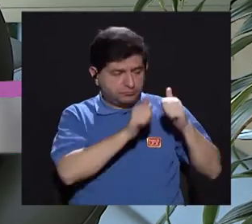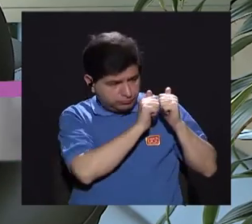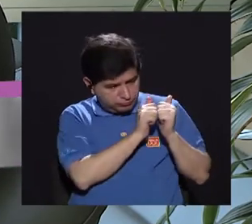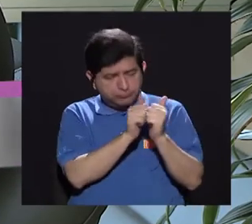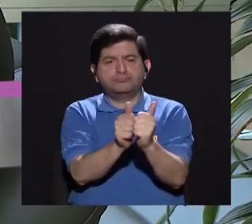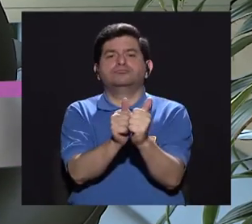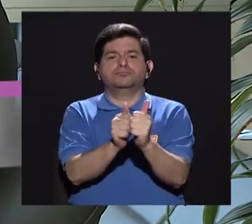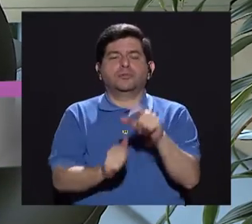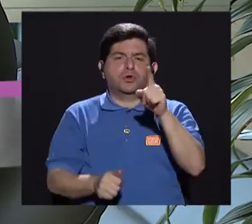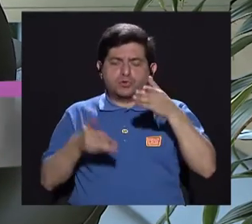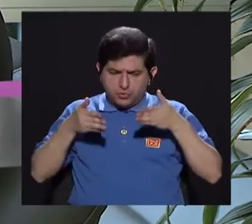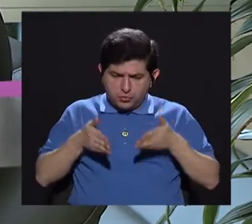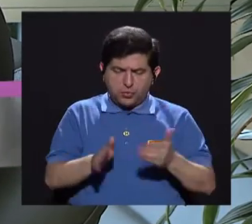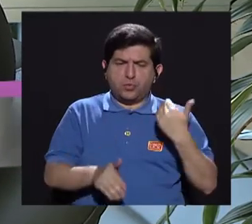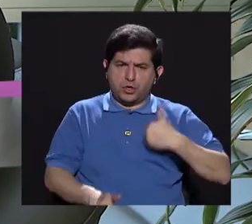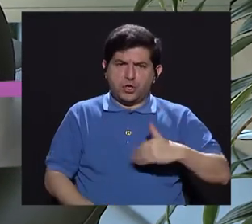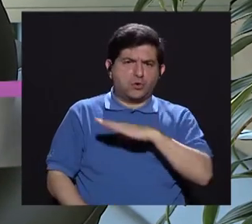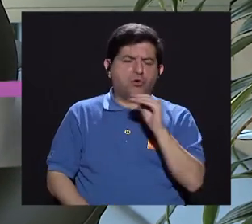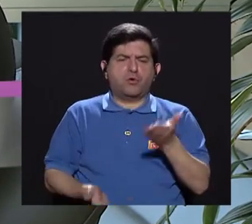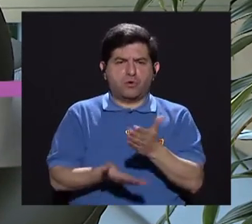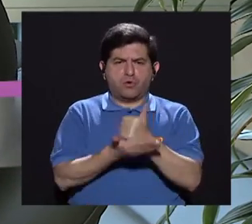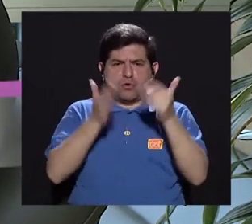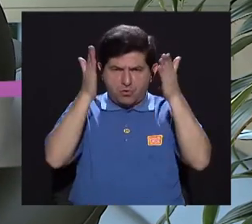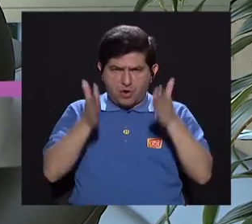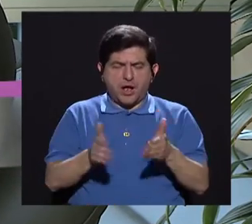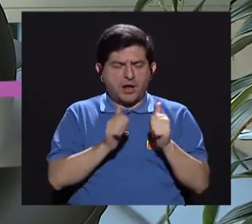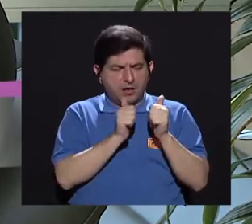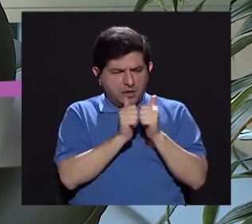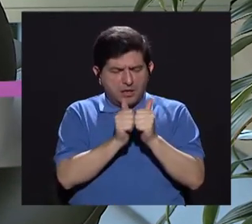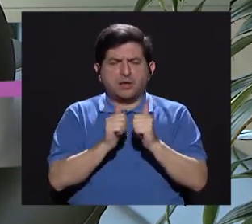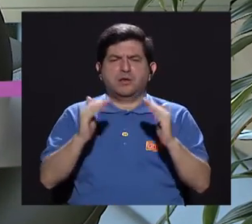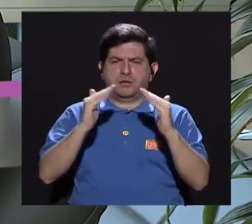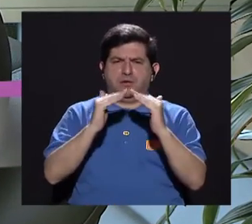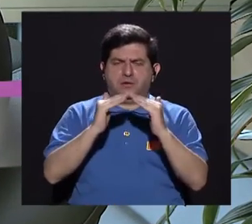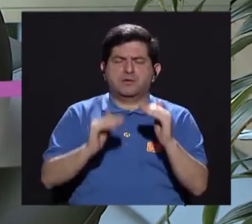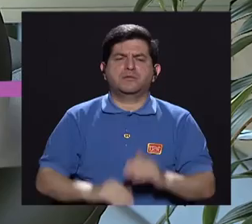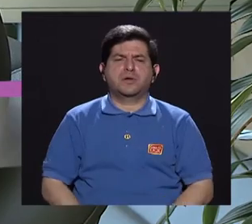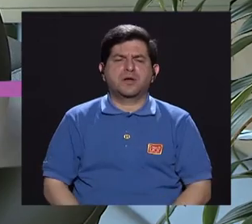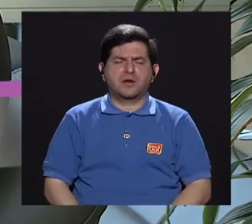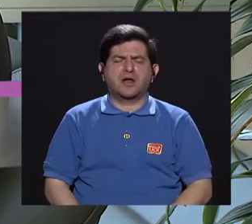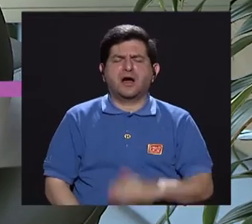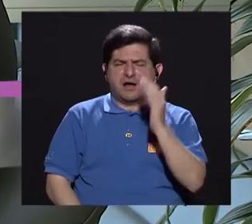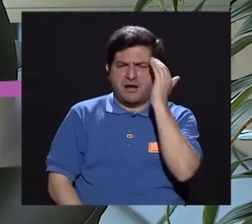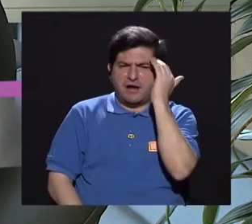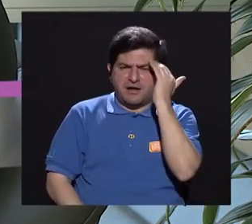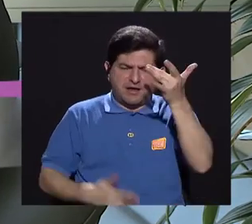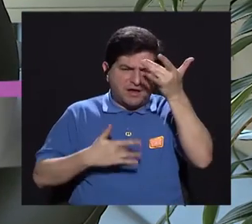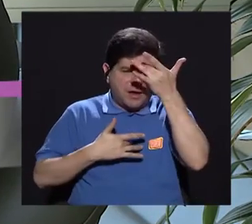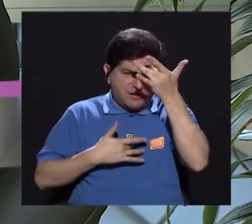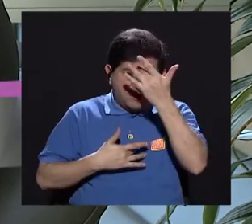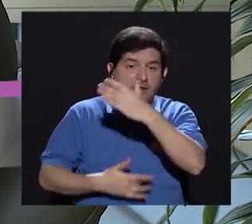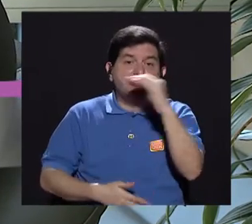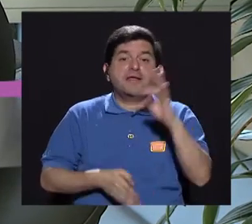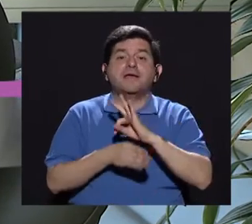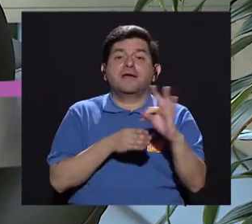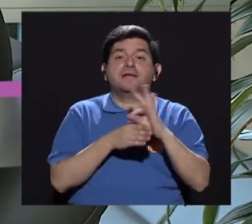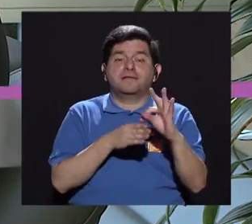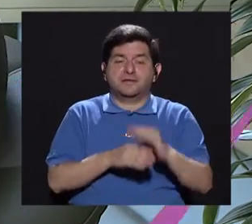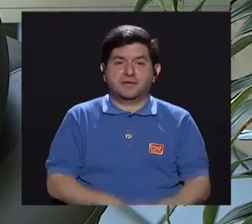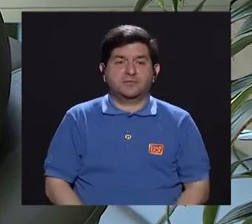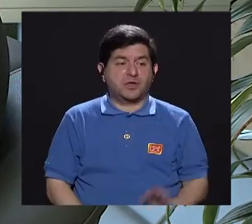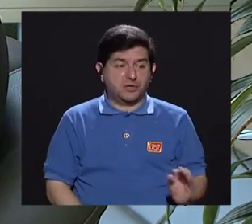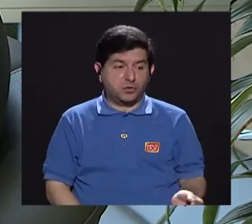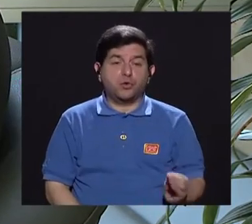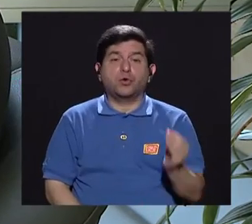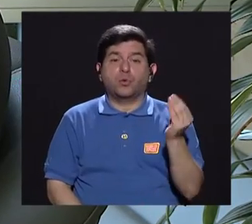compañía, ¿verdad? De algún hijo, de alguien que conozca realmente o que viva con él, que conozca sus enfermedades y sus tratamientos. El